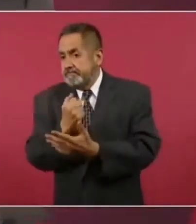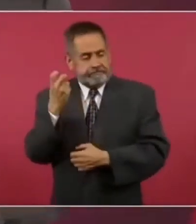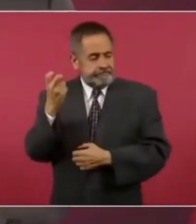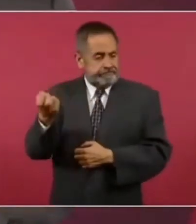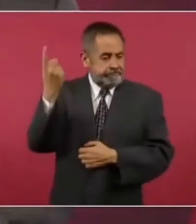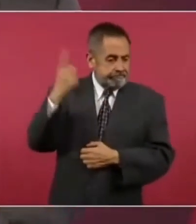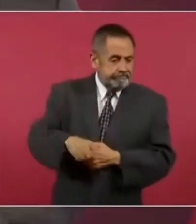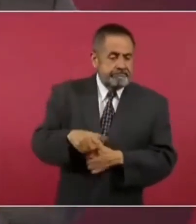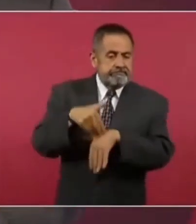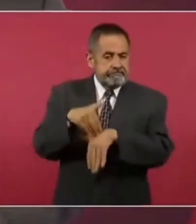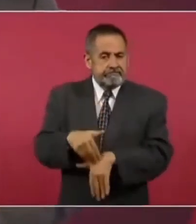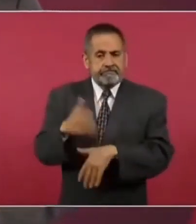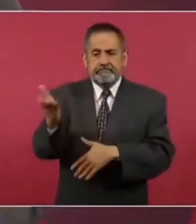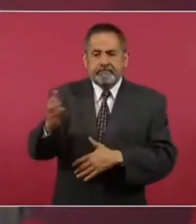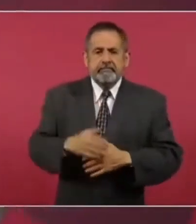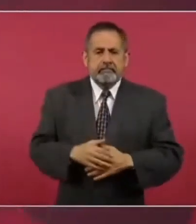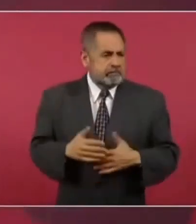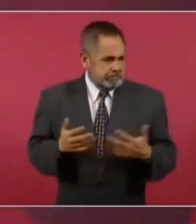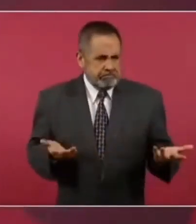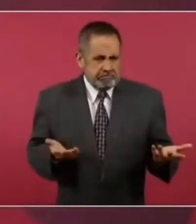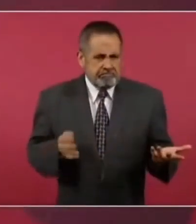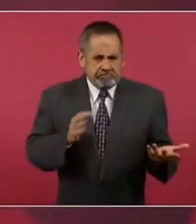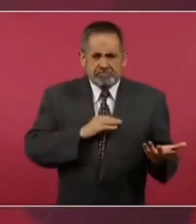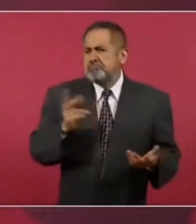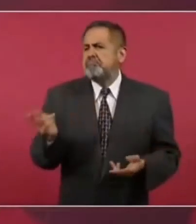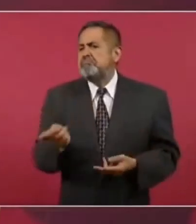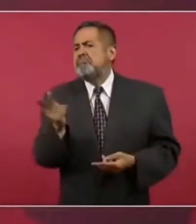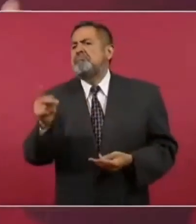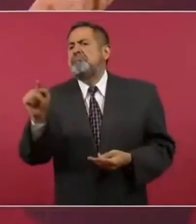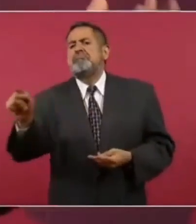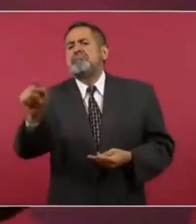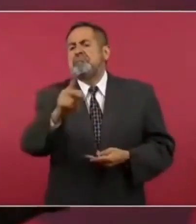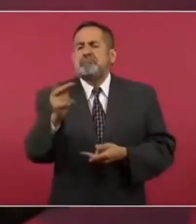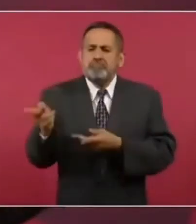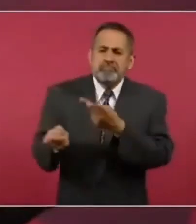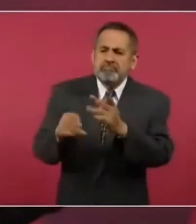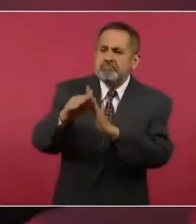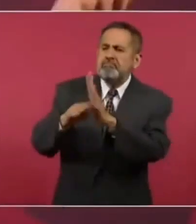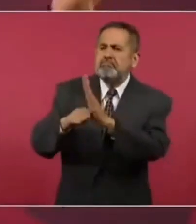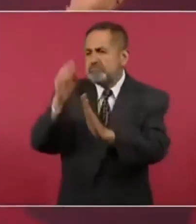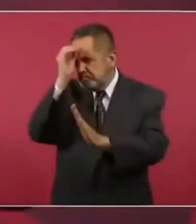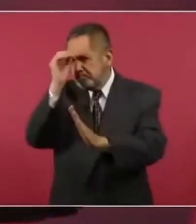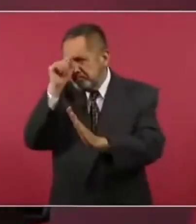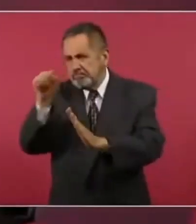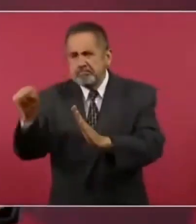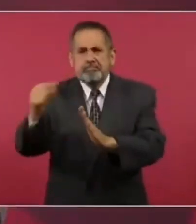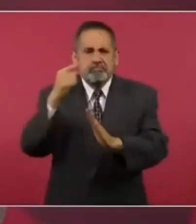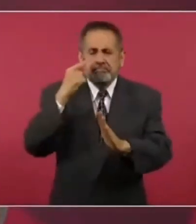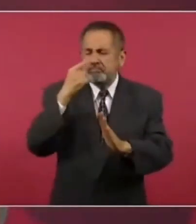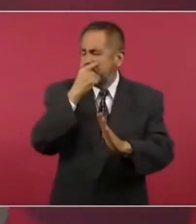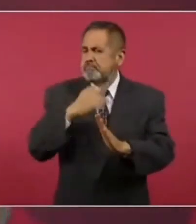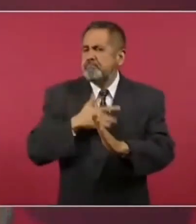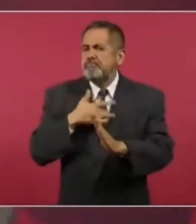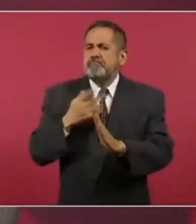¿por qué no preguntarle a la gente? ¿Por qué no consultar a los ciudadanos?